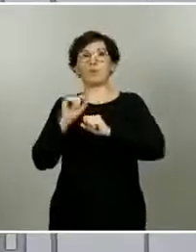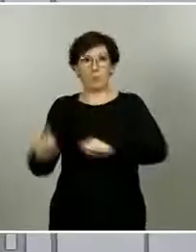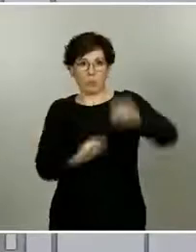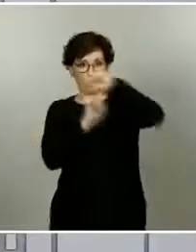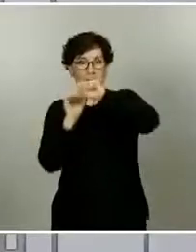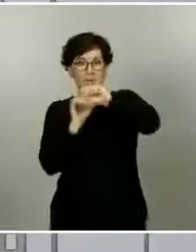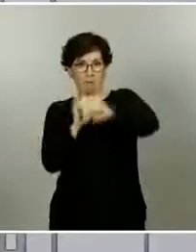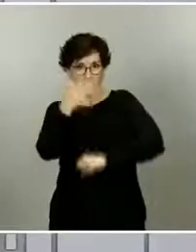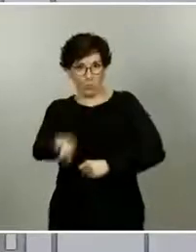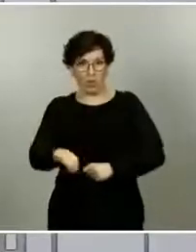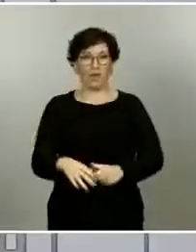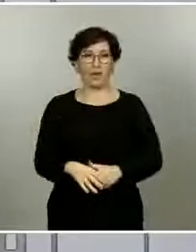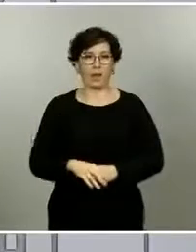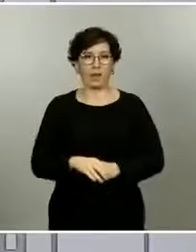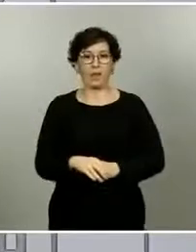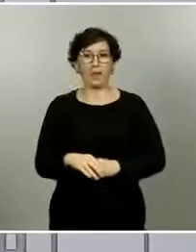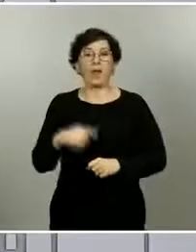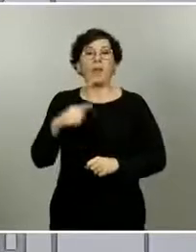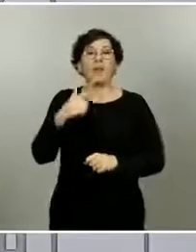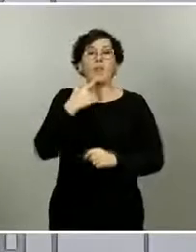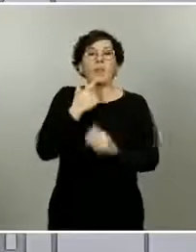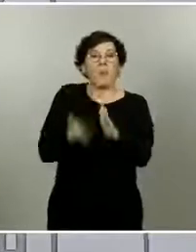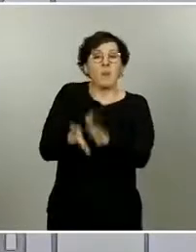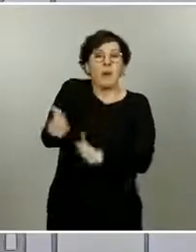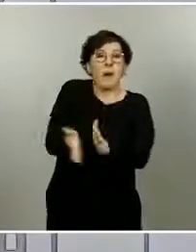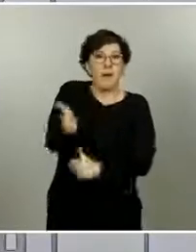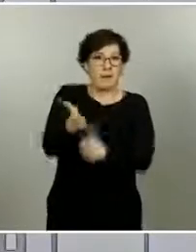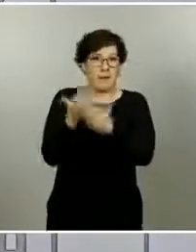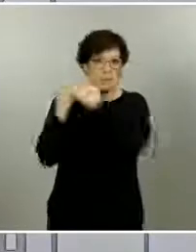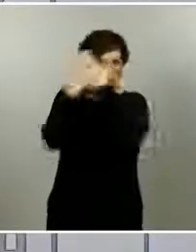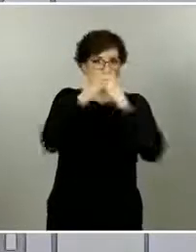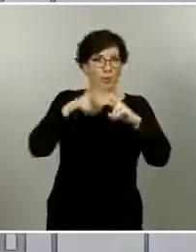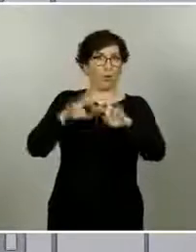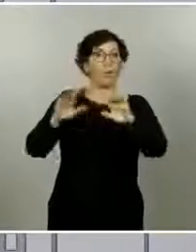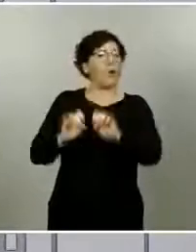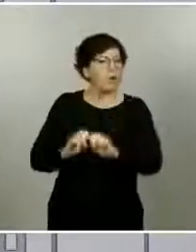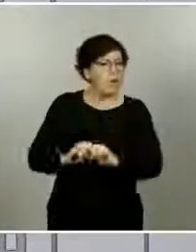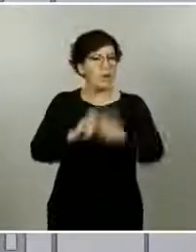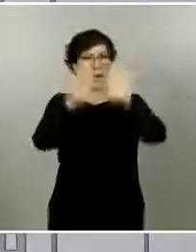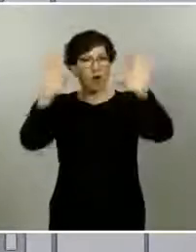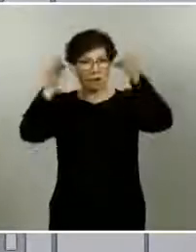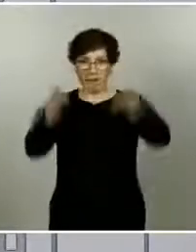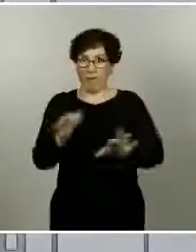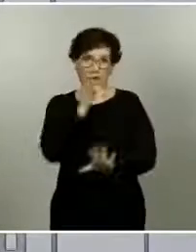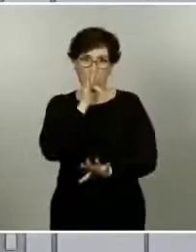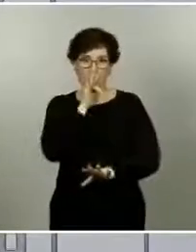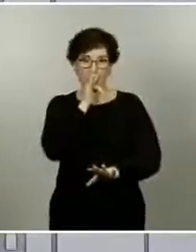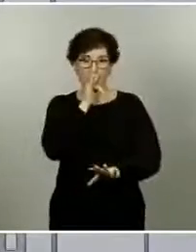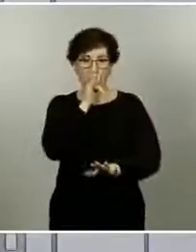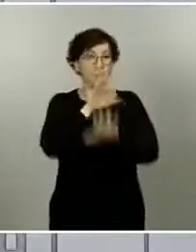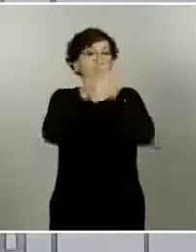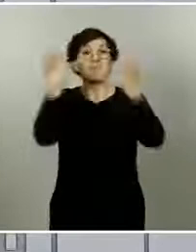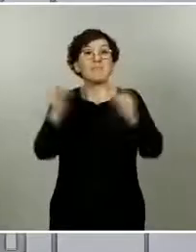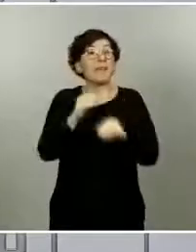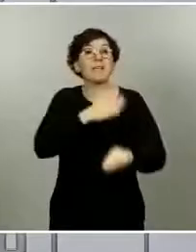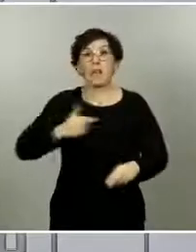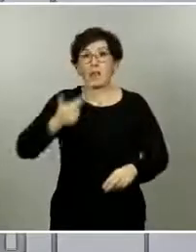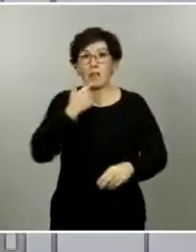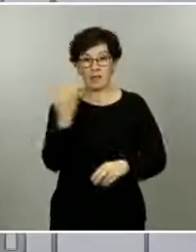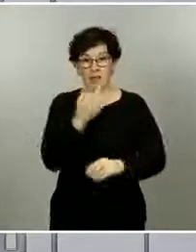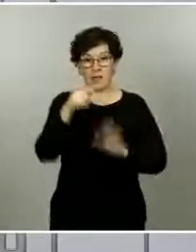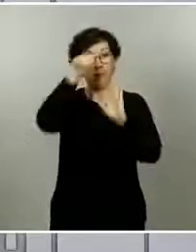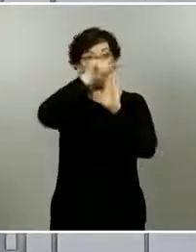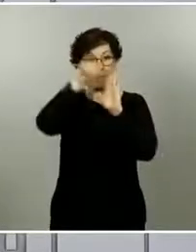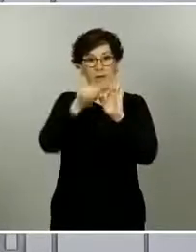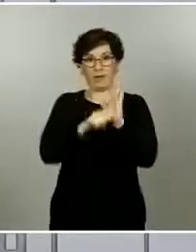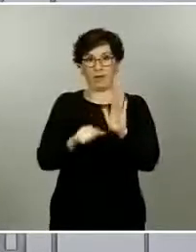estudios indican esa dirección, pero tampoco hay una certeza clara. Esto lo que quiere decir, básicamente, es que las medidas que se estaban tomando,